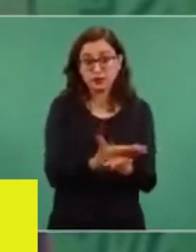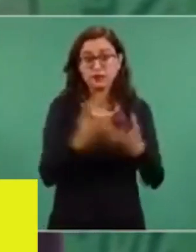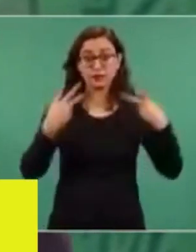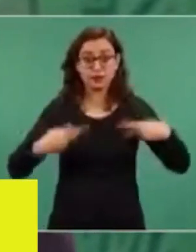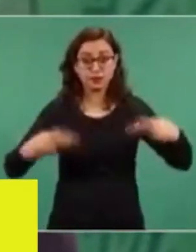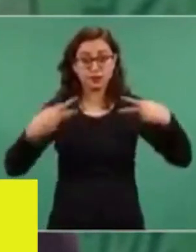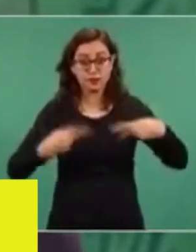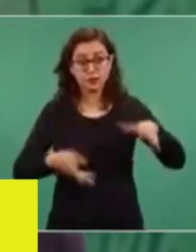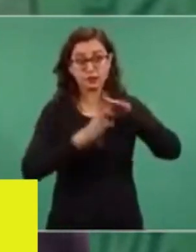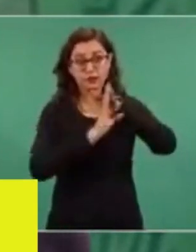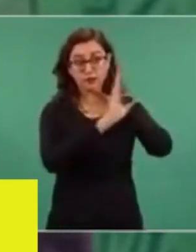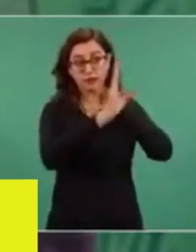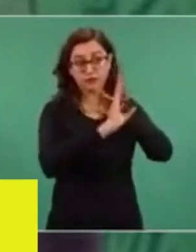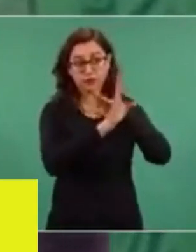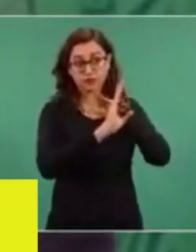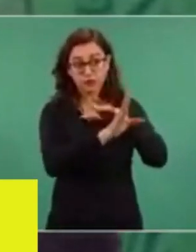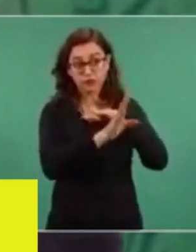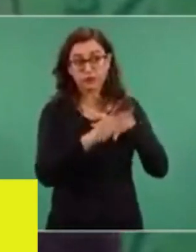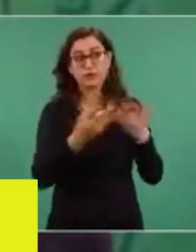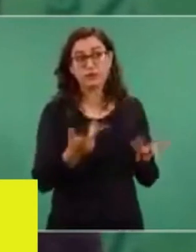paisanos que llevan años trabajando